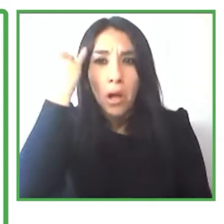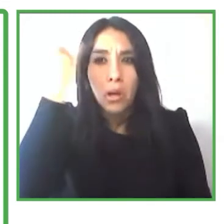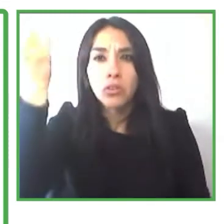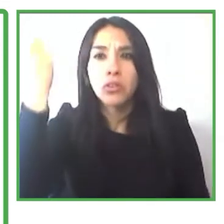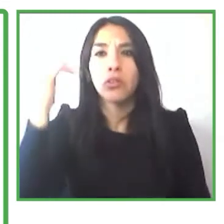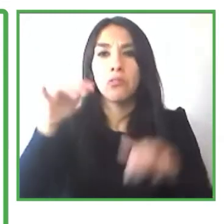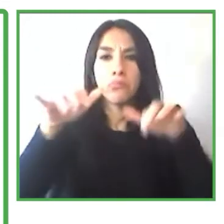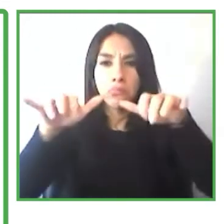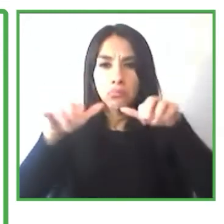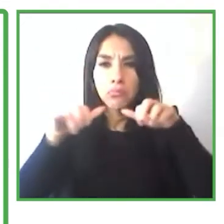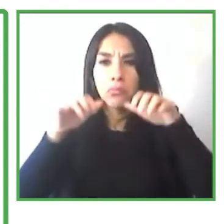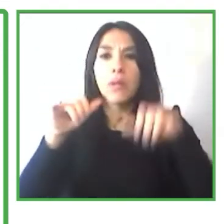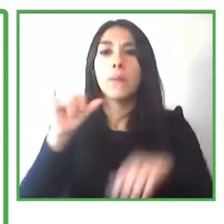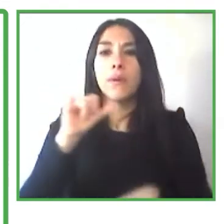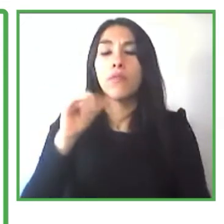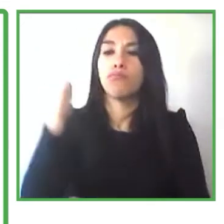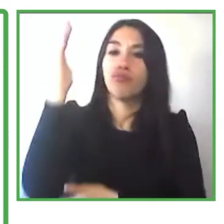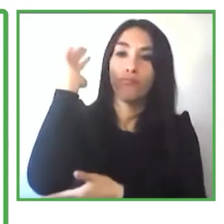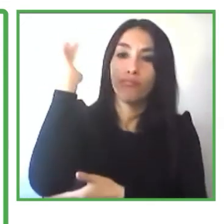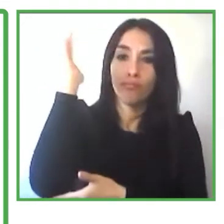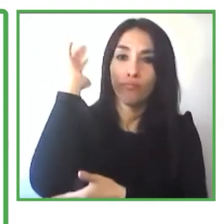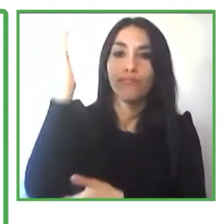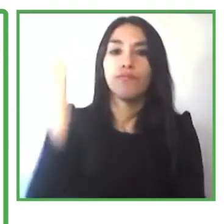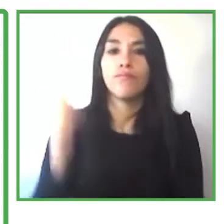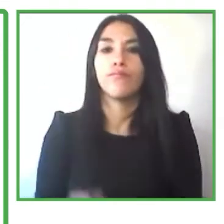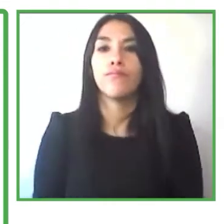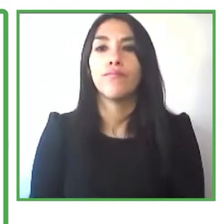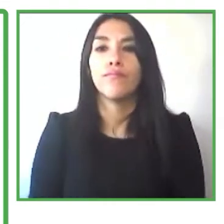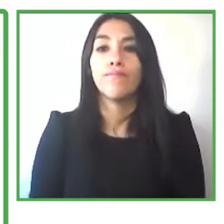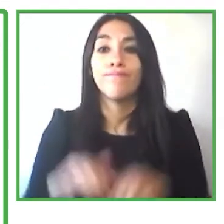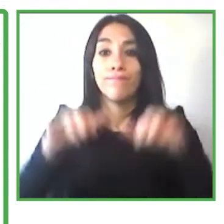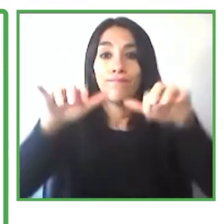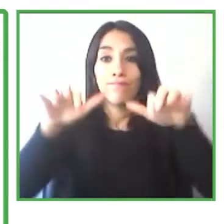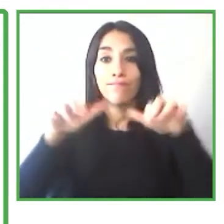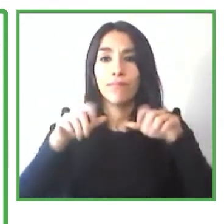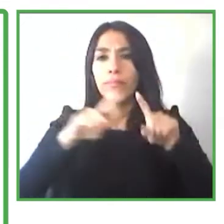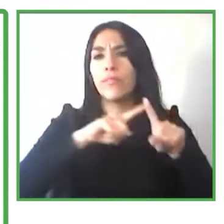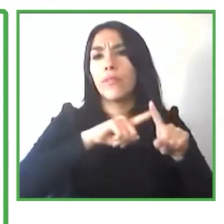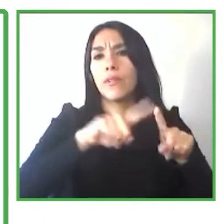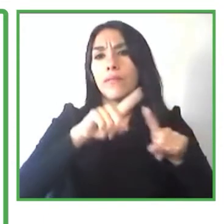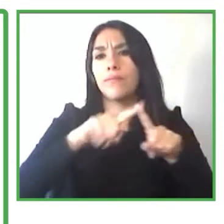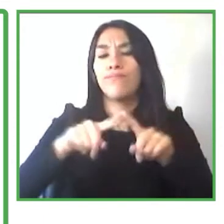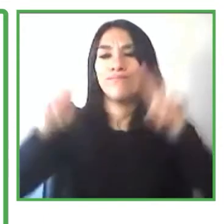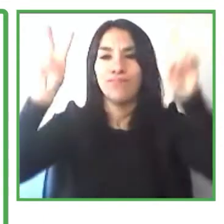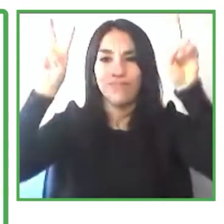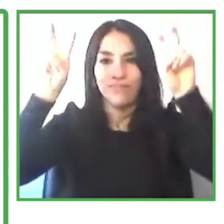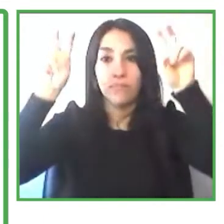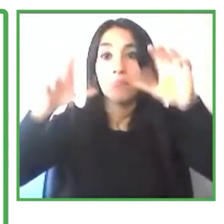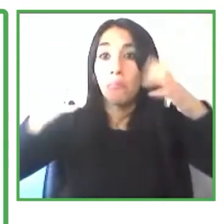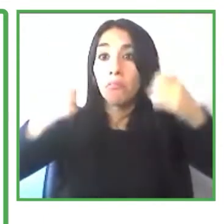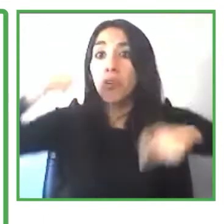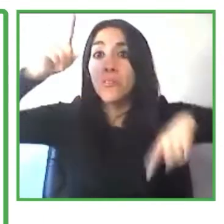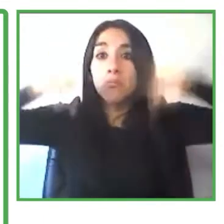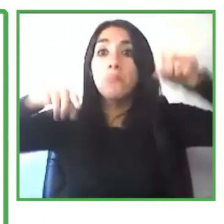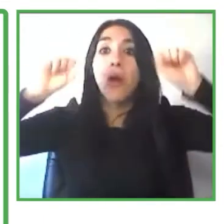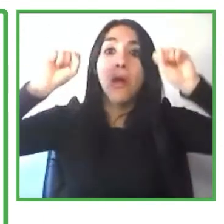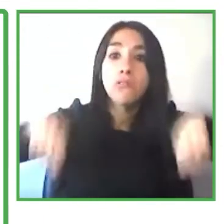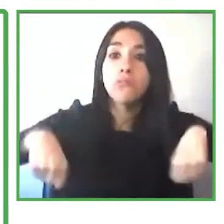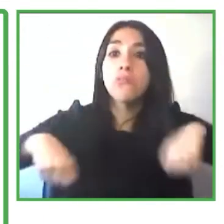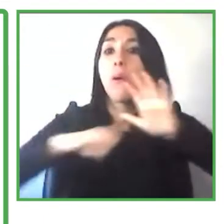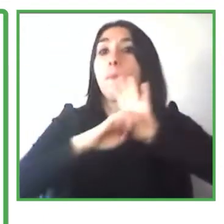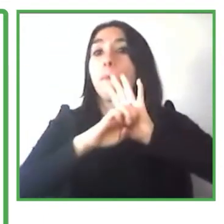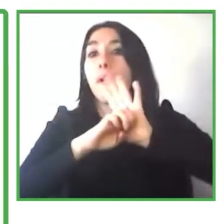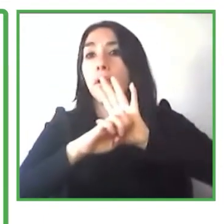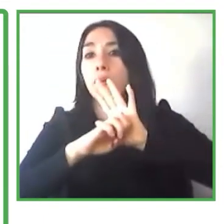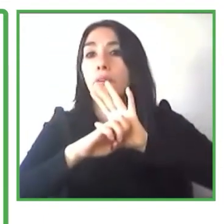webinarios en diferentes temas algunos pueden ser vistos como temas vanguardistas pero pueden